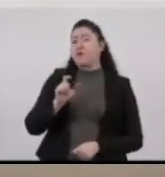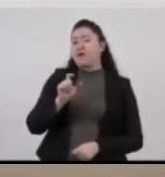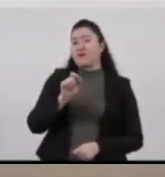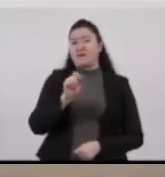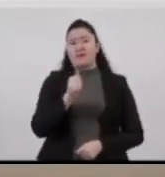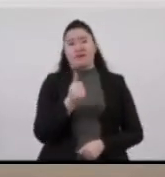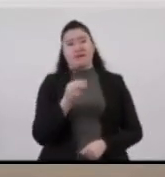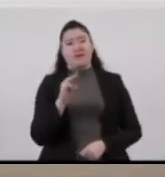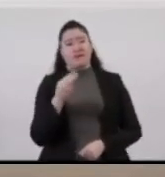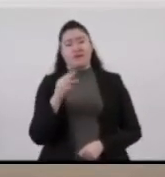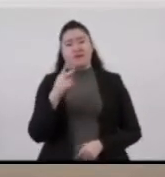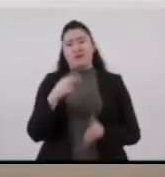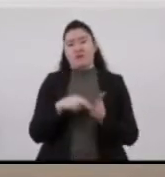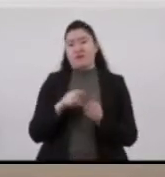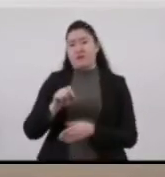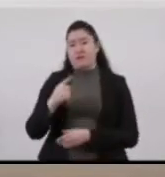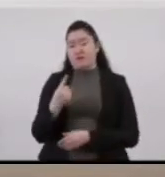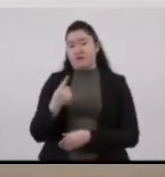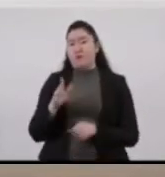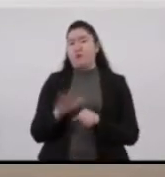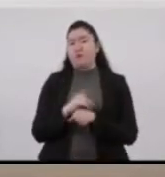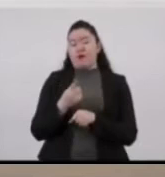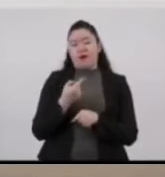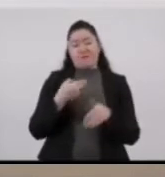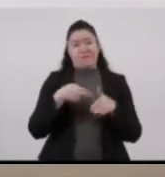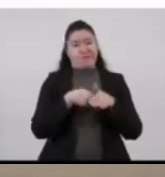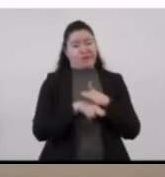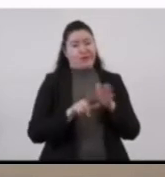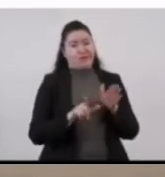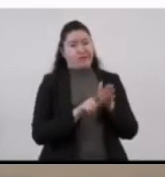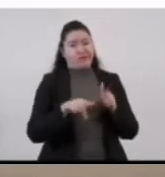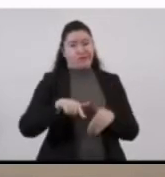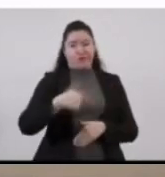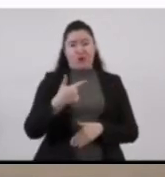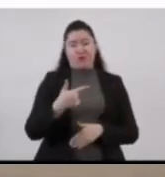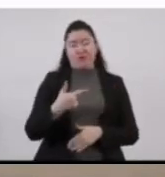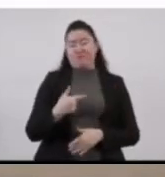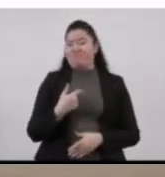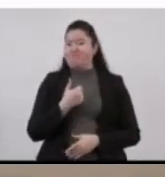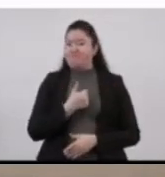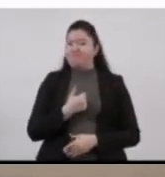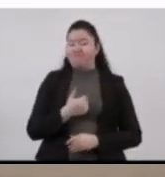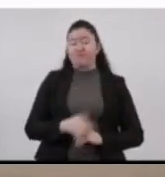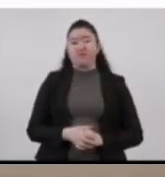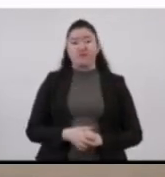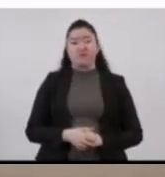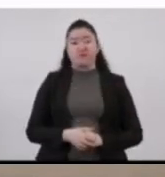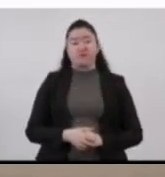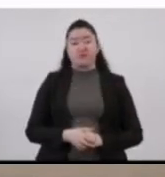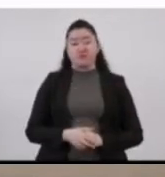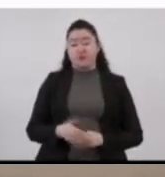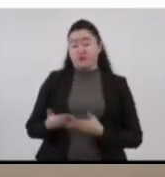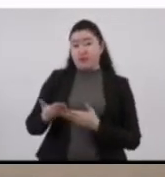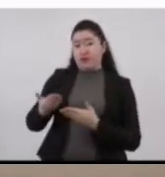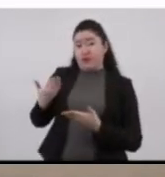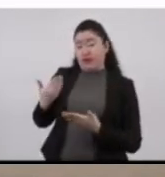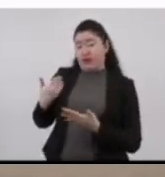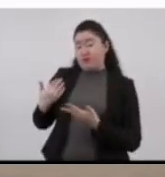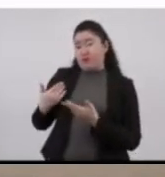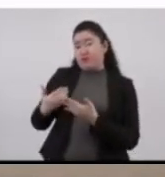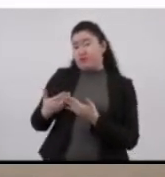relacionado al sensible hecho de la línea 12 del metro. Con información al último corte,